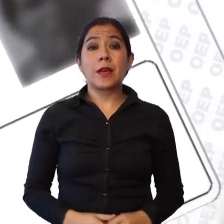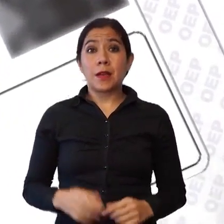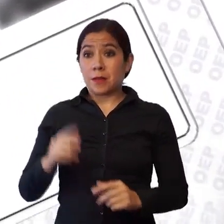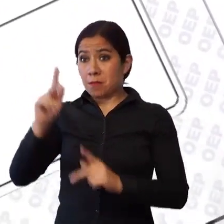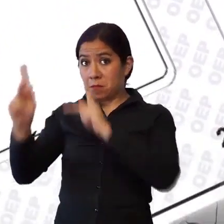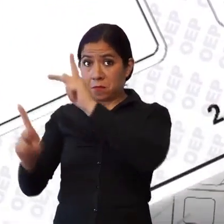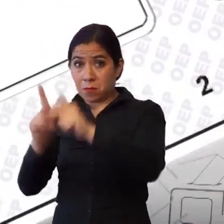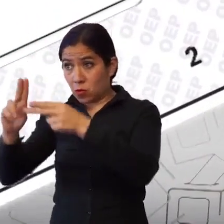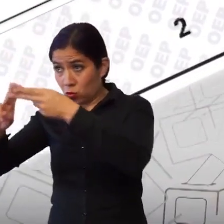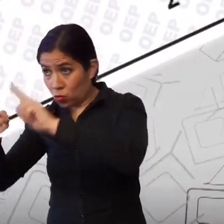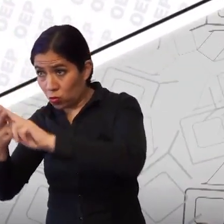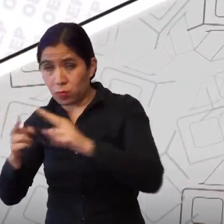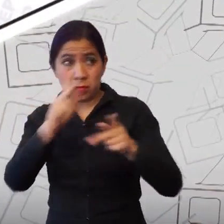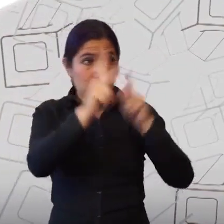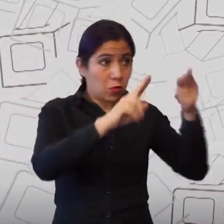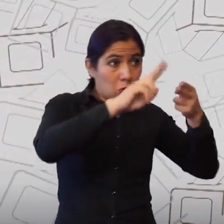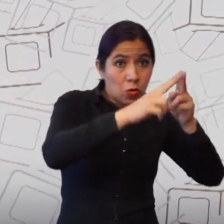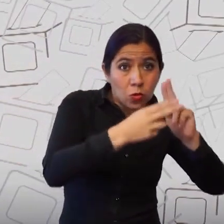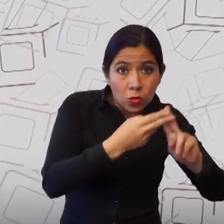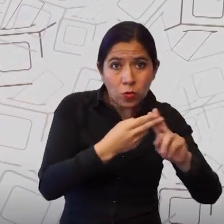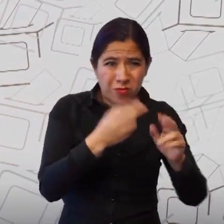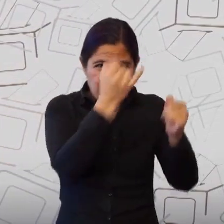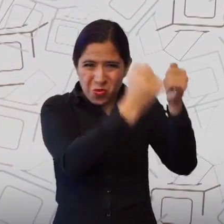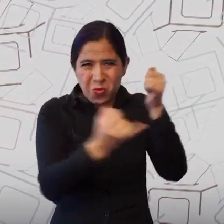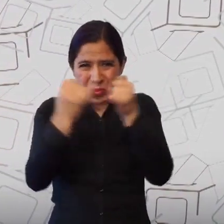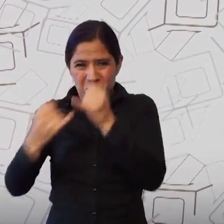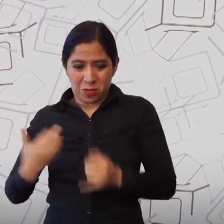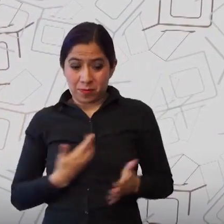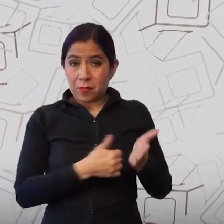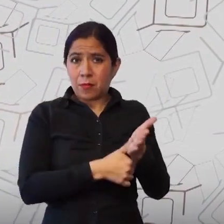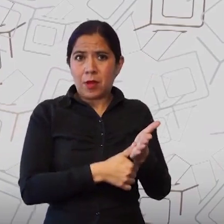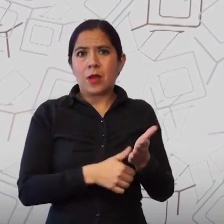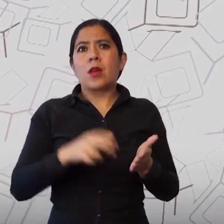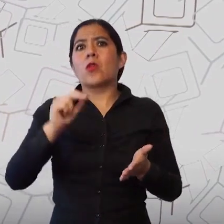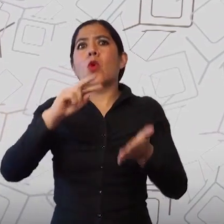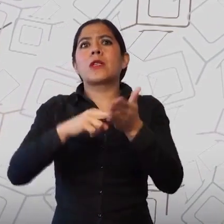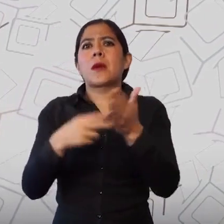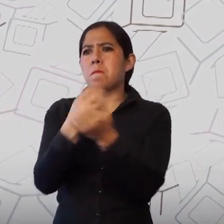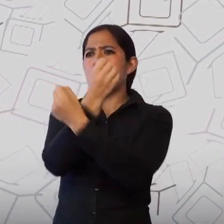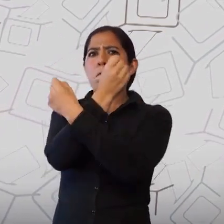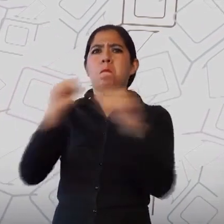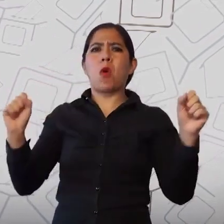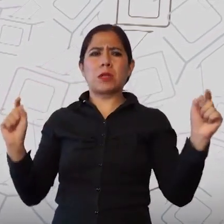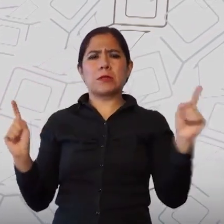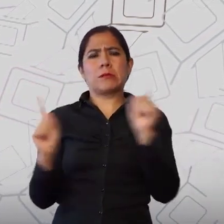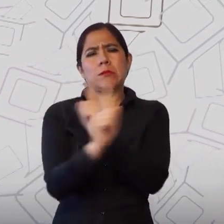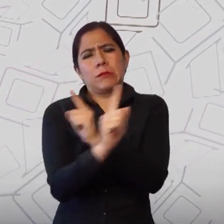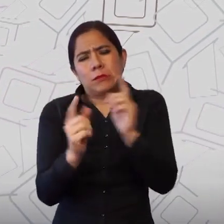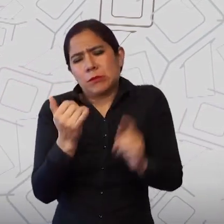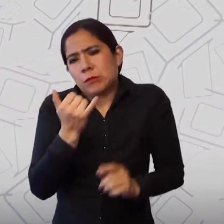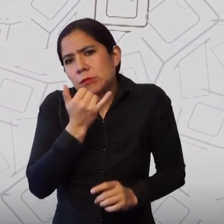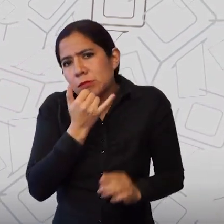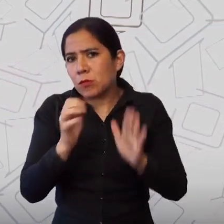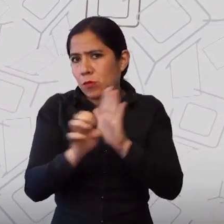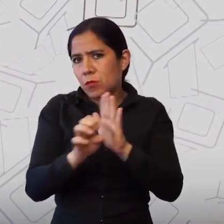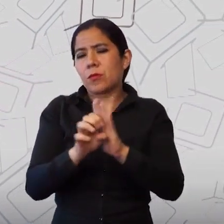último dígito de la cédula de identidad no impedirá la atención de casos de votantes que no se presenten